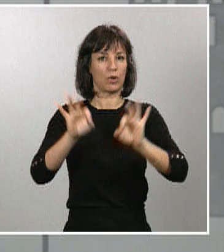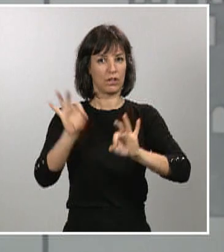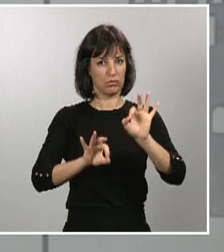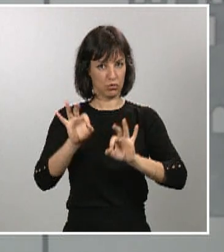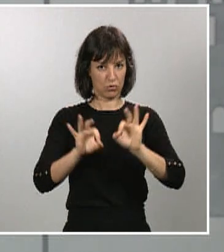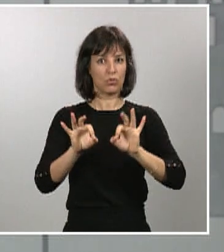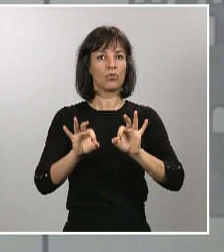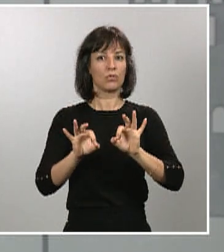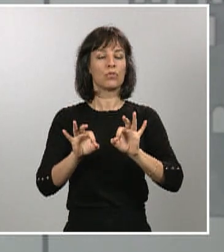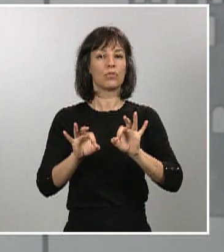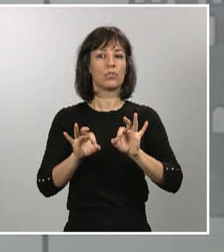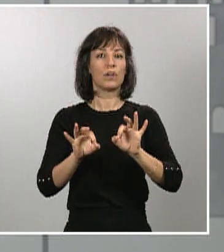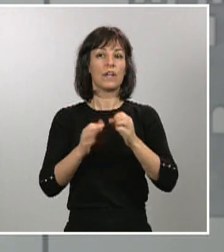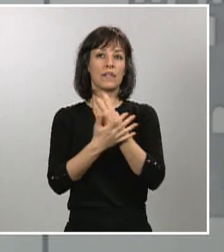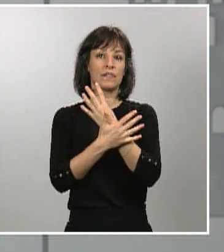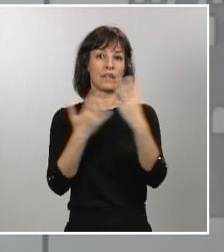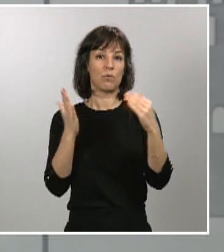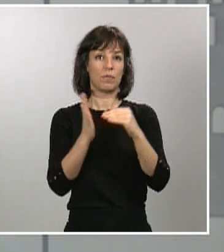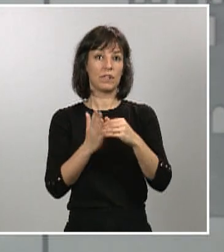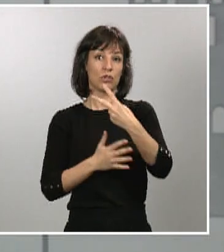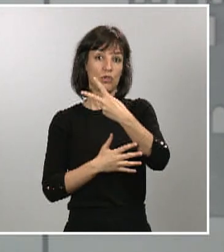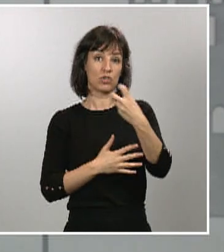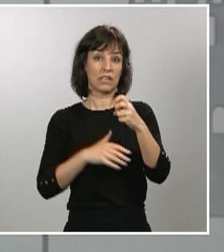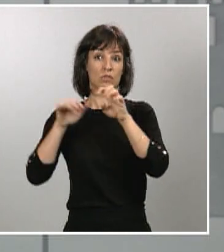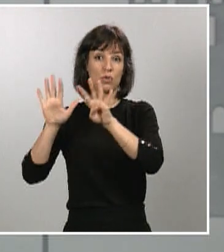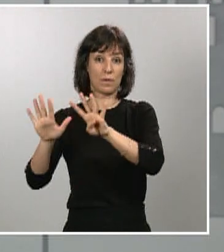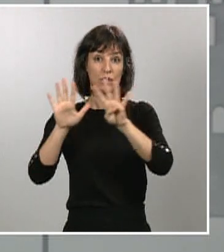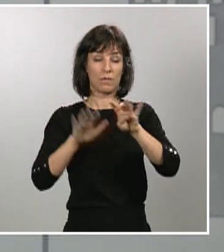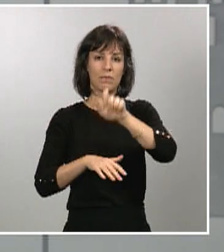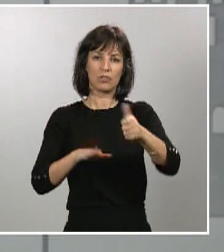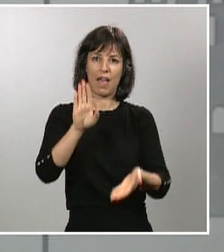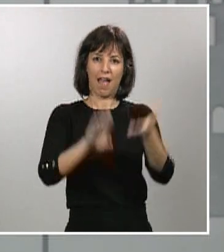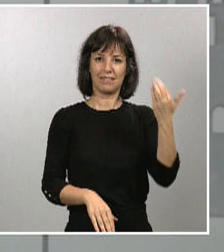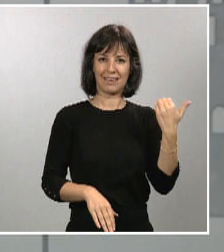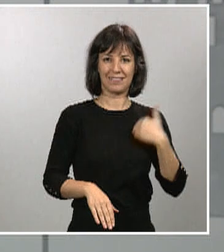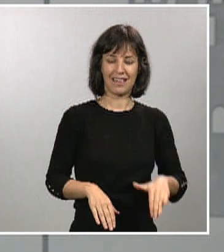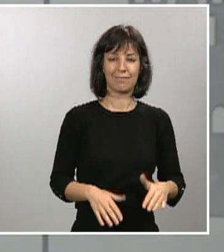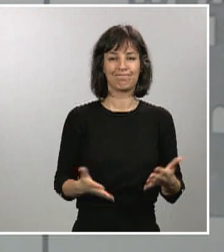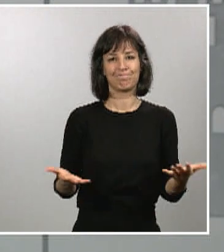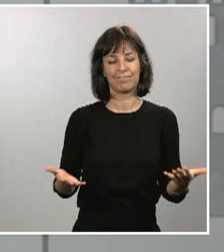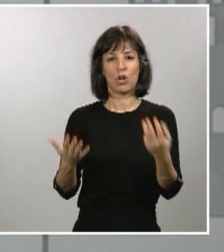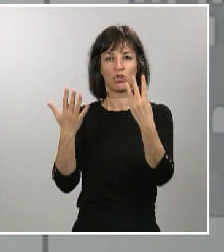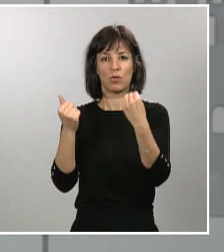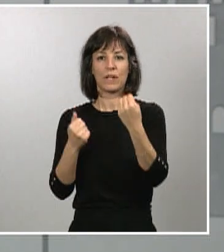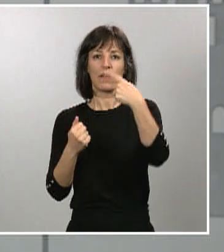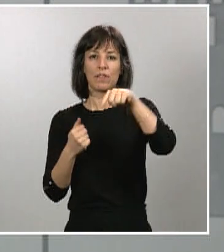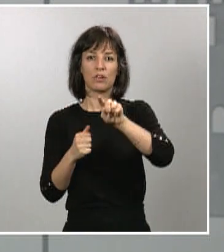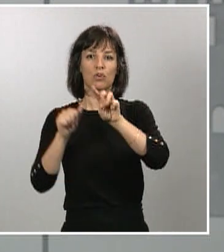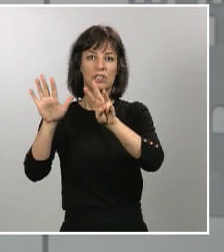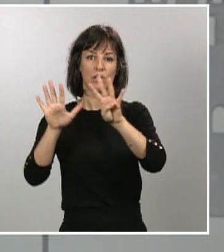.259 personas recuperadas y lamentablemente 8.189 personas fallecidas.